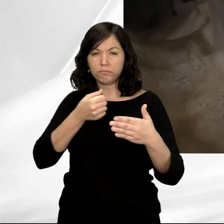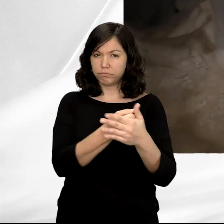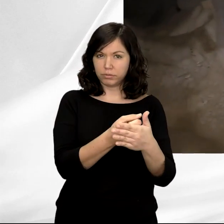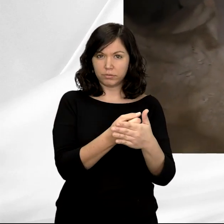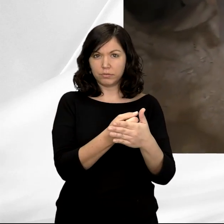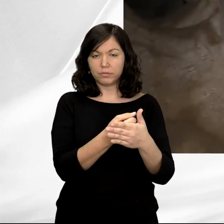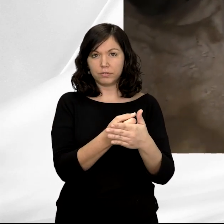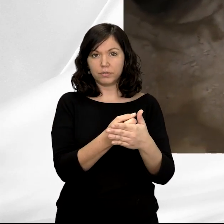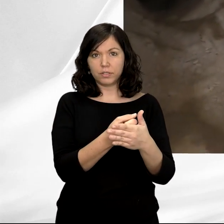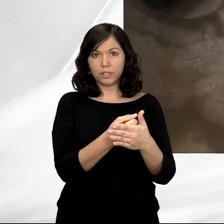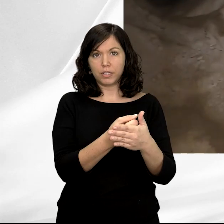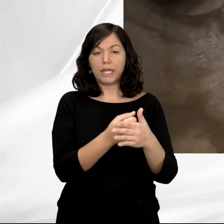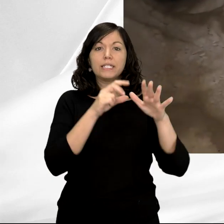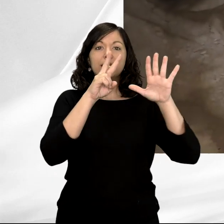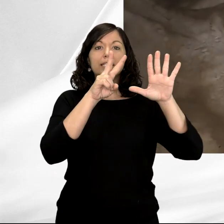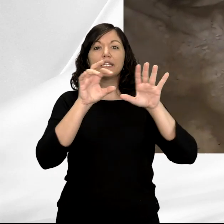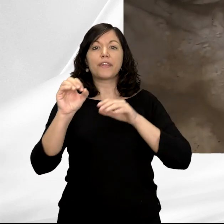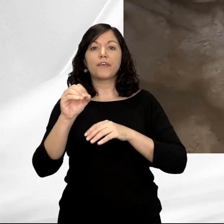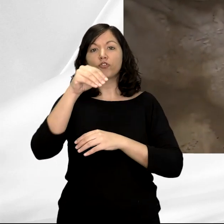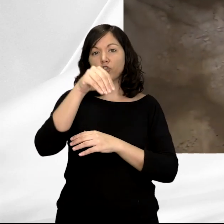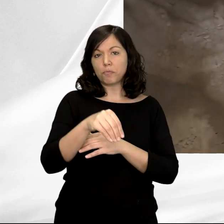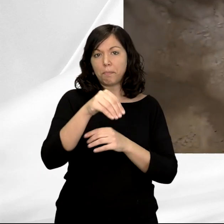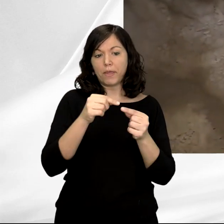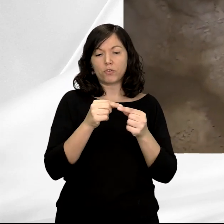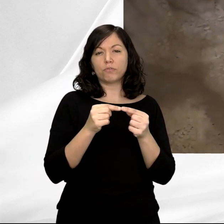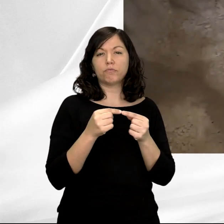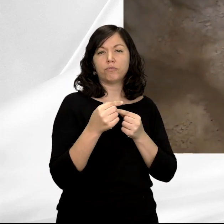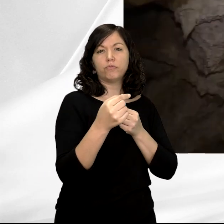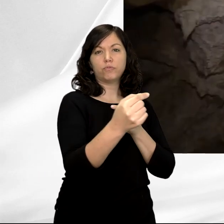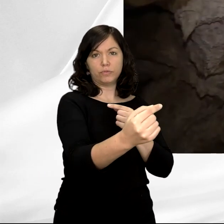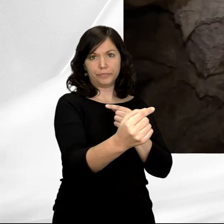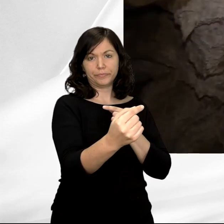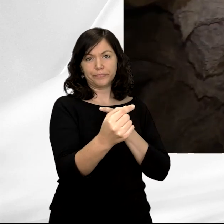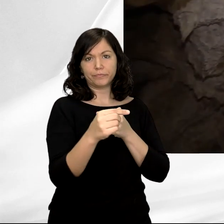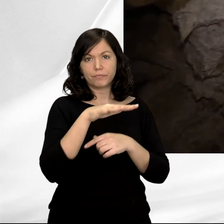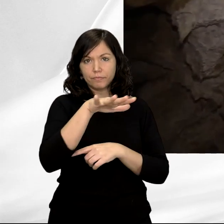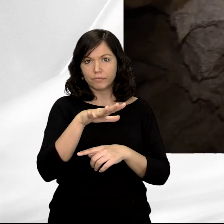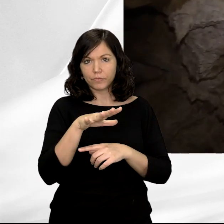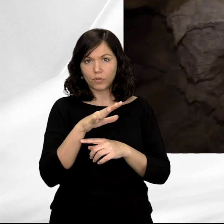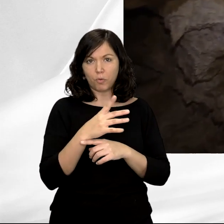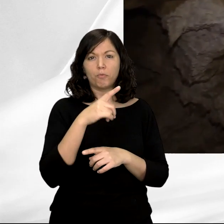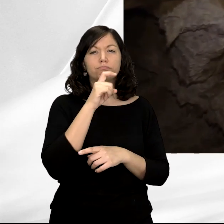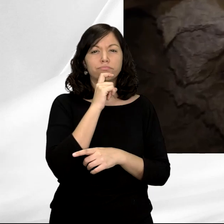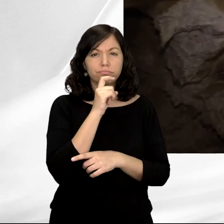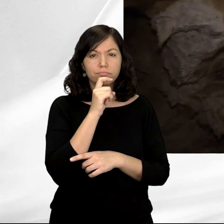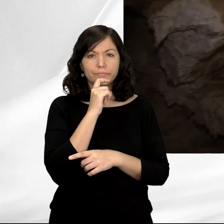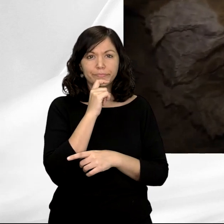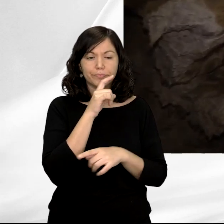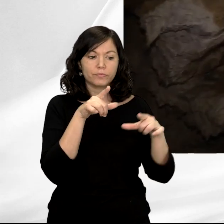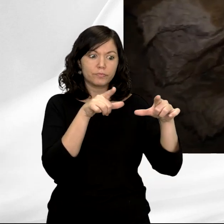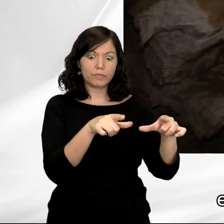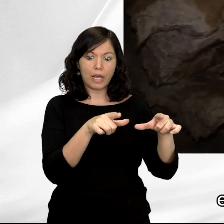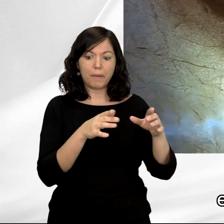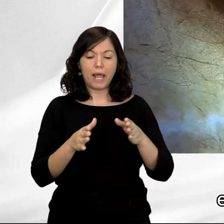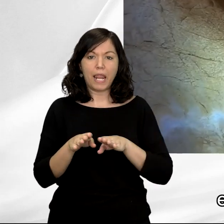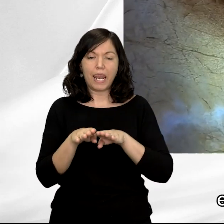unos 700 metros de distancia de la entrada original, un espacio muy oculto, una cámara lateral elevada.